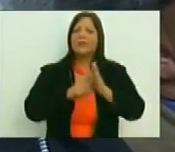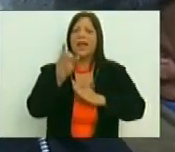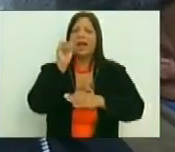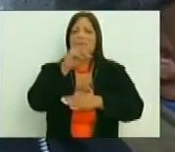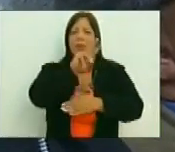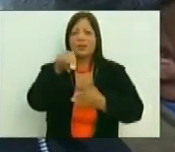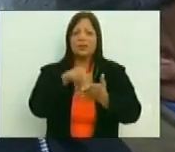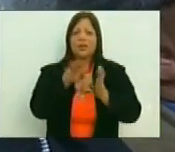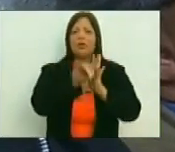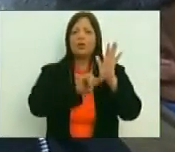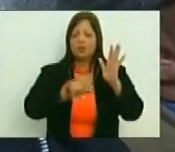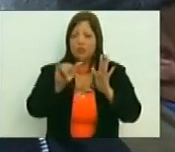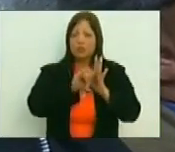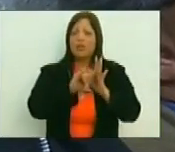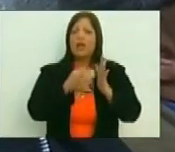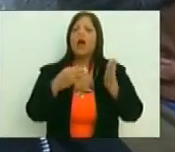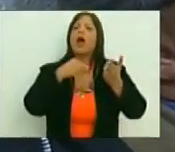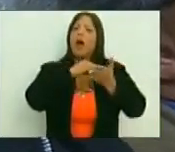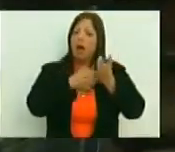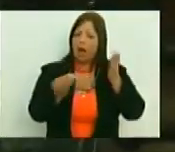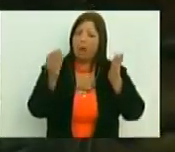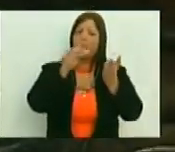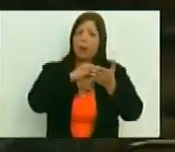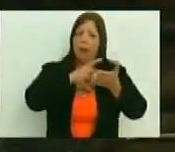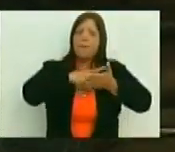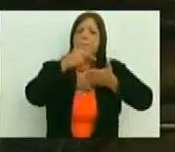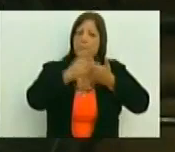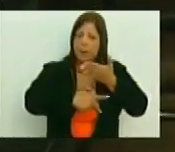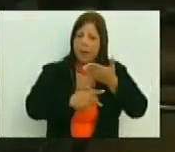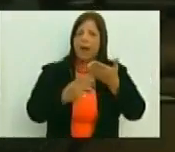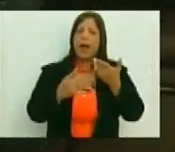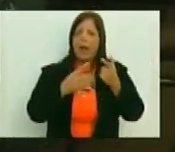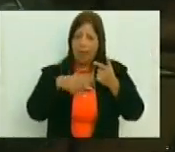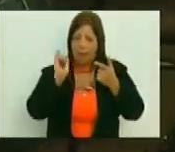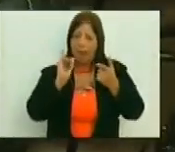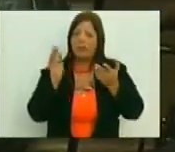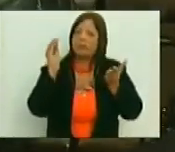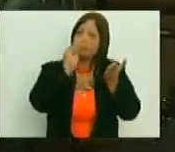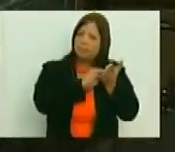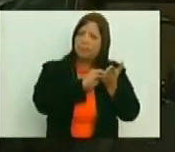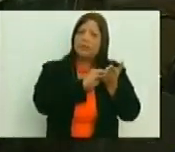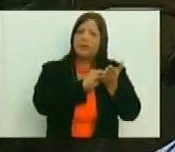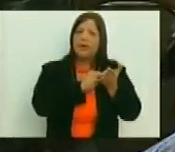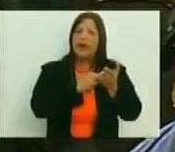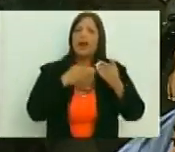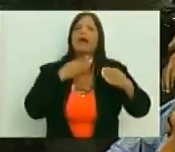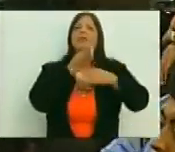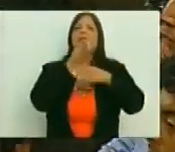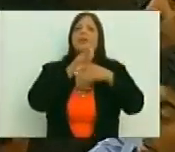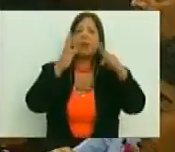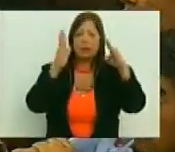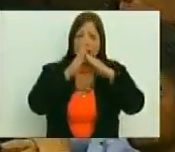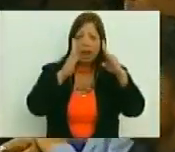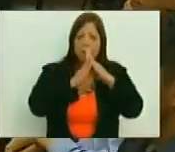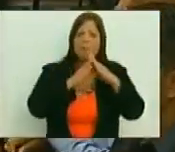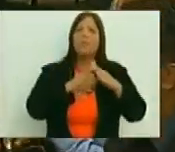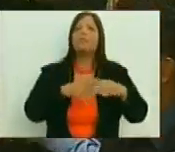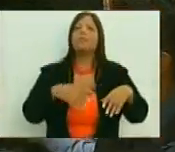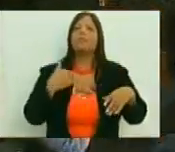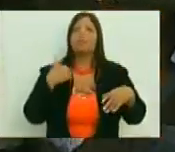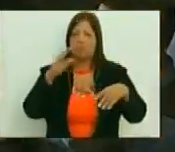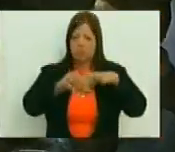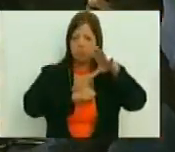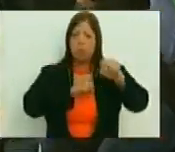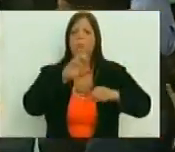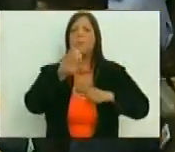asamblea que sea constitucionalizado ese plan, entre otras cosas precisamente permite el acceso a la vivienda, permite el acceso a